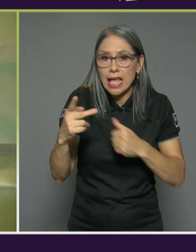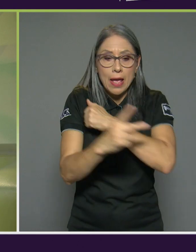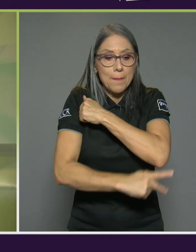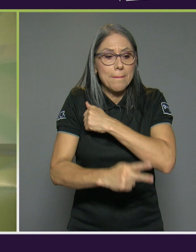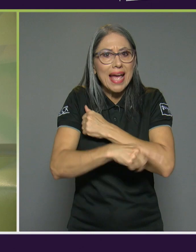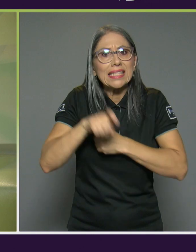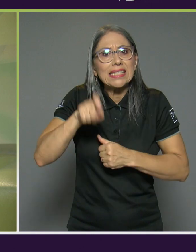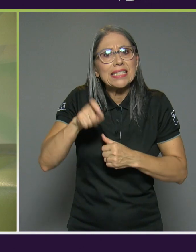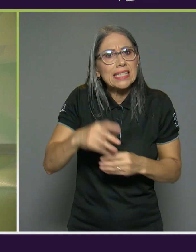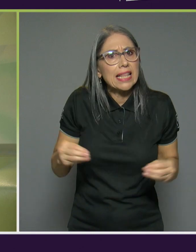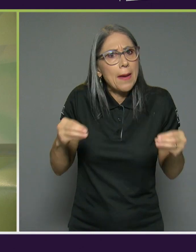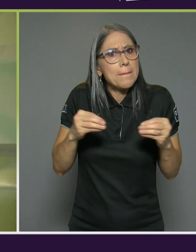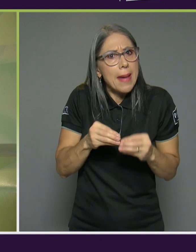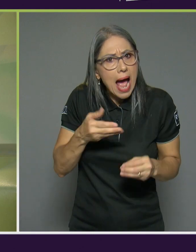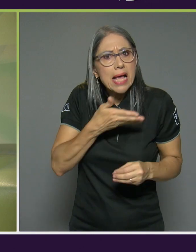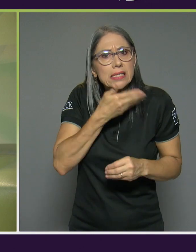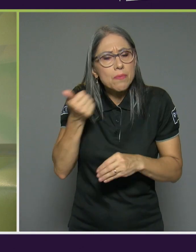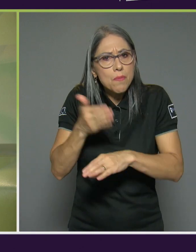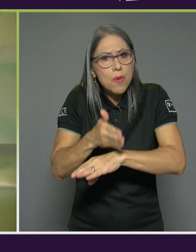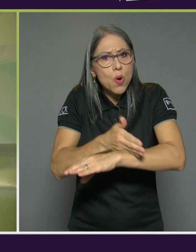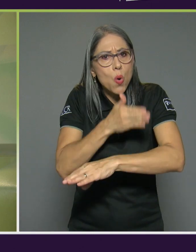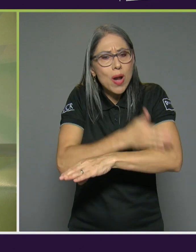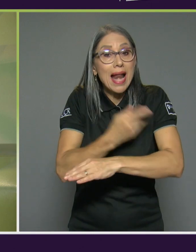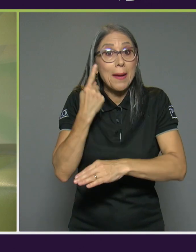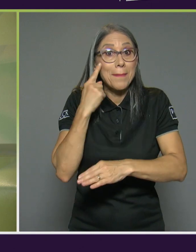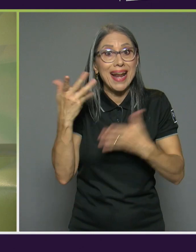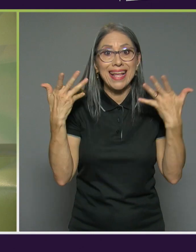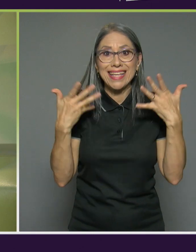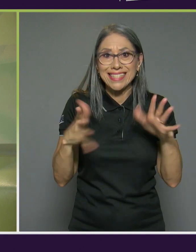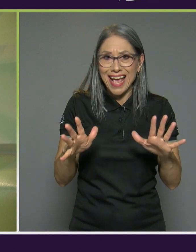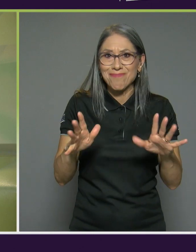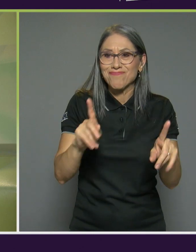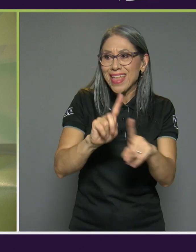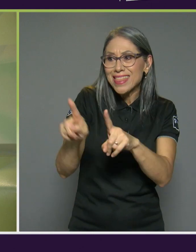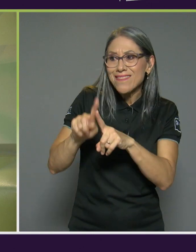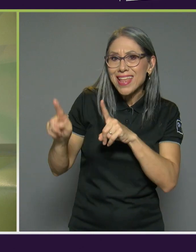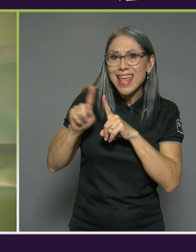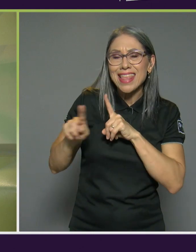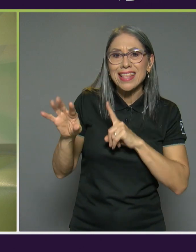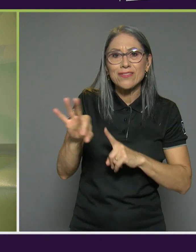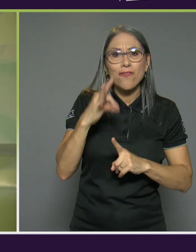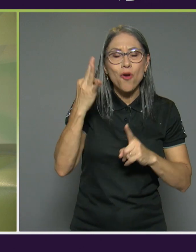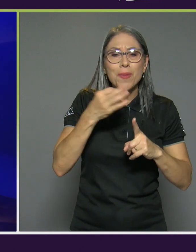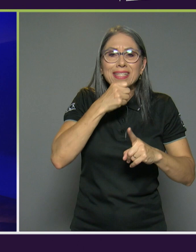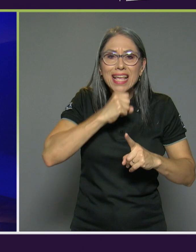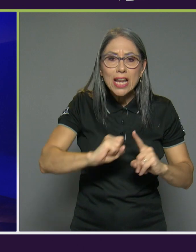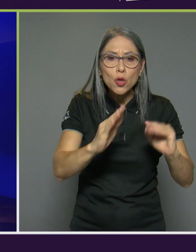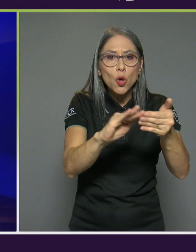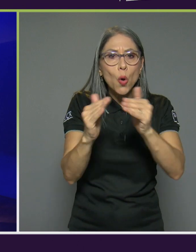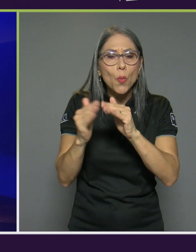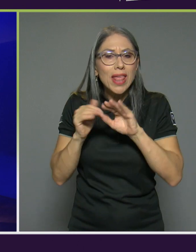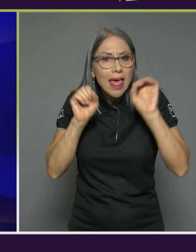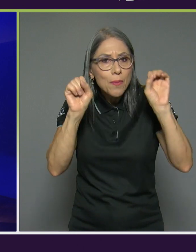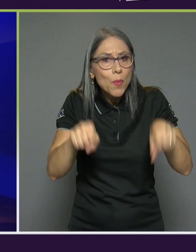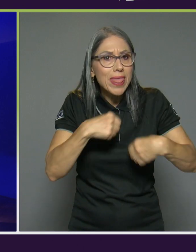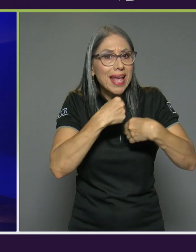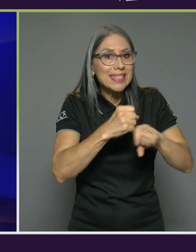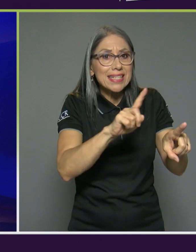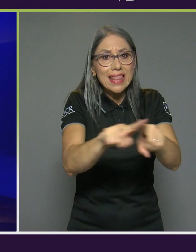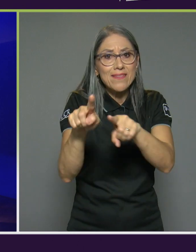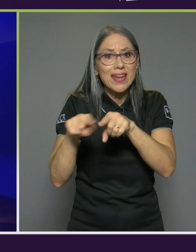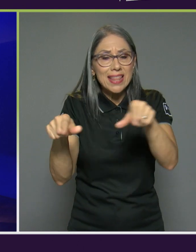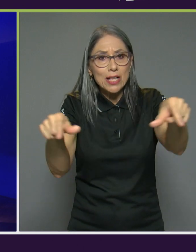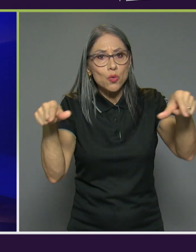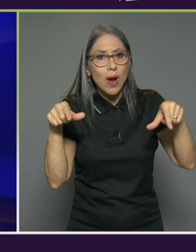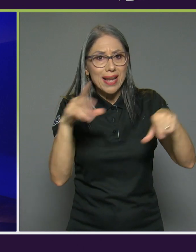todos estos elementos de la del modelo de gerontocomunidad los podamos replicar en diferentes comunidades del país nos ha pasado a nosotros